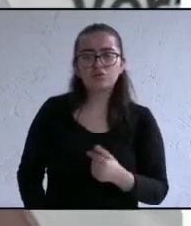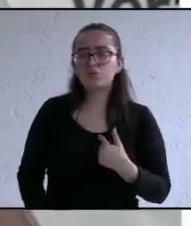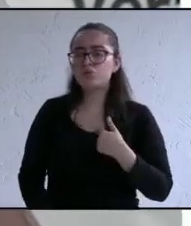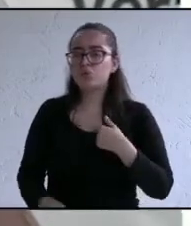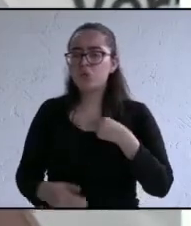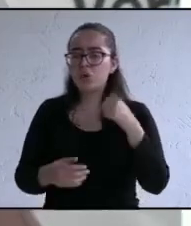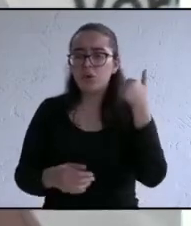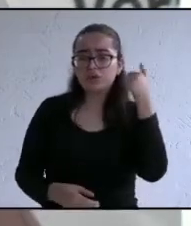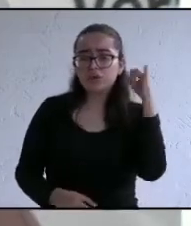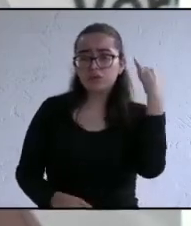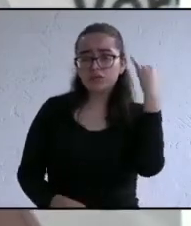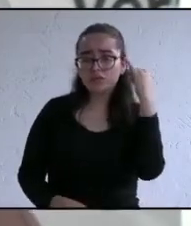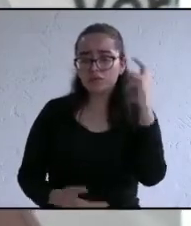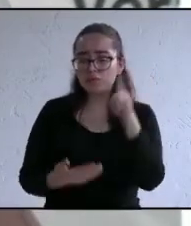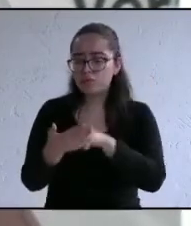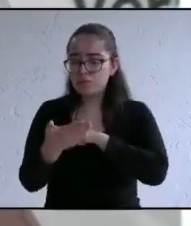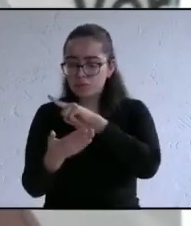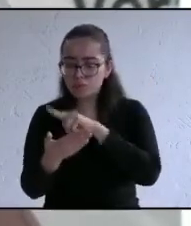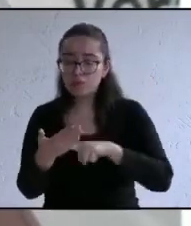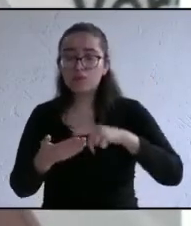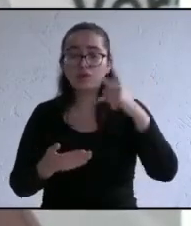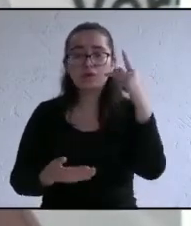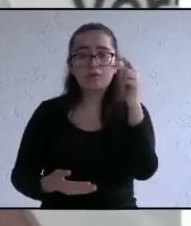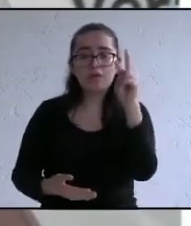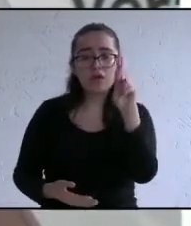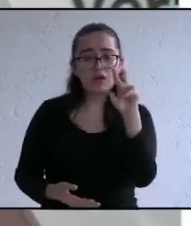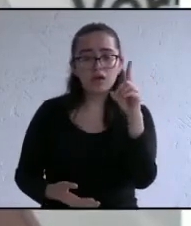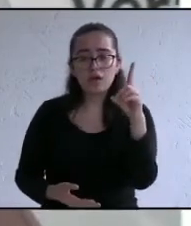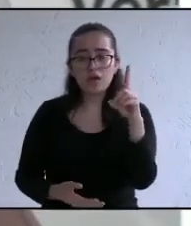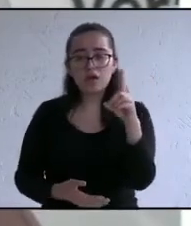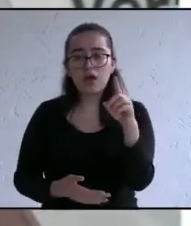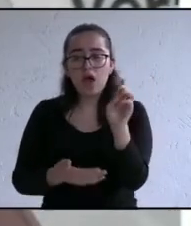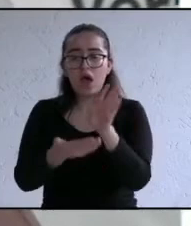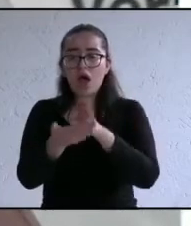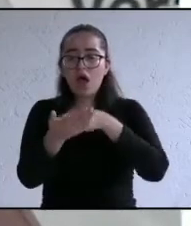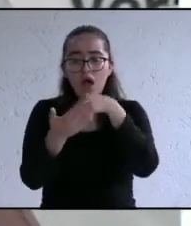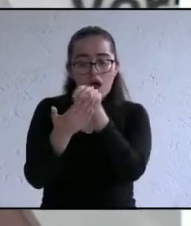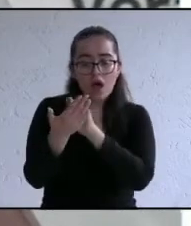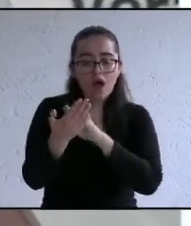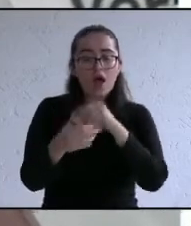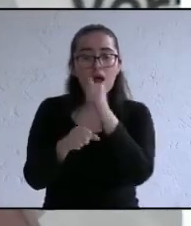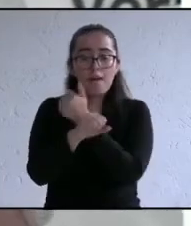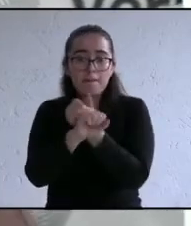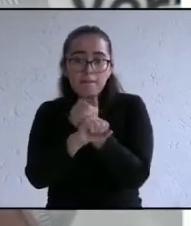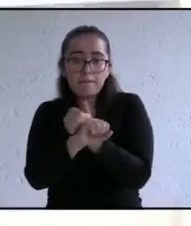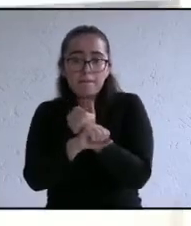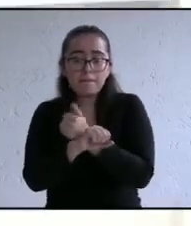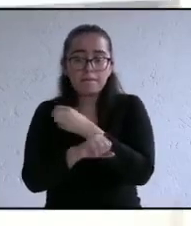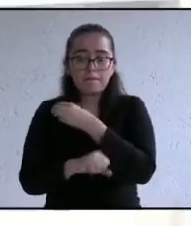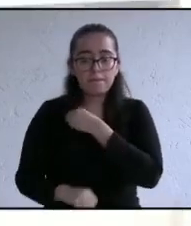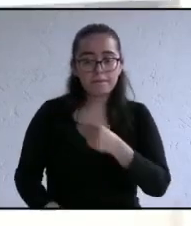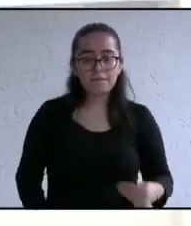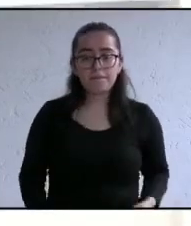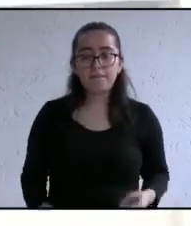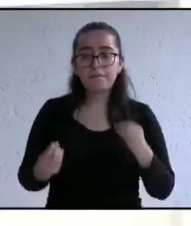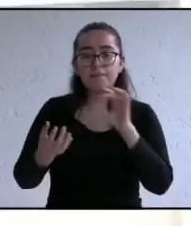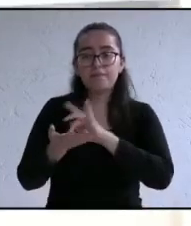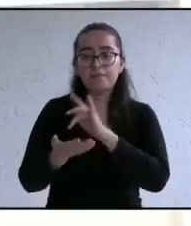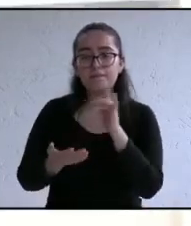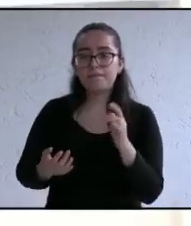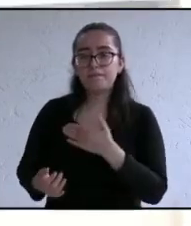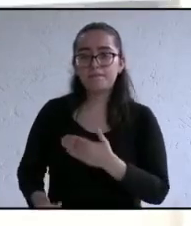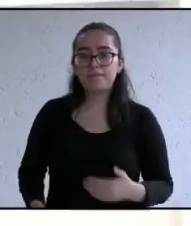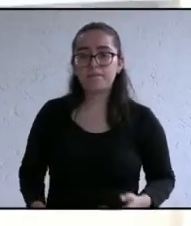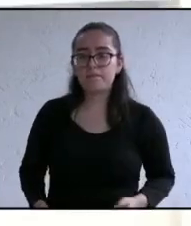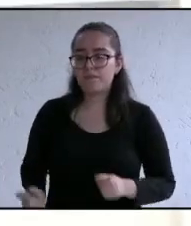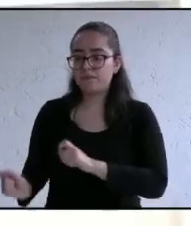invito a votar a favor de PRD pintemos de amarillo nuestro municipio muchísimas gracias candidato con